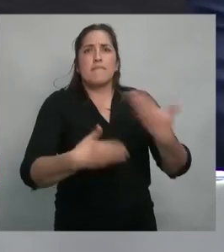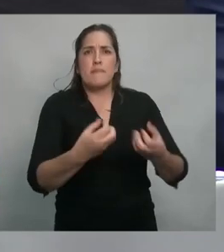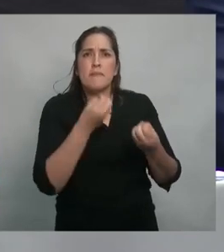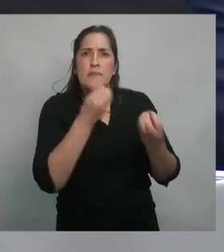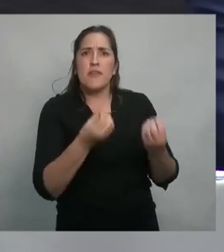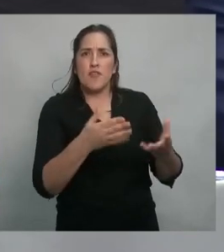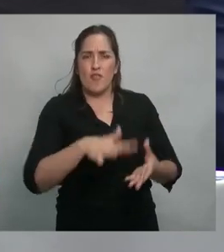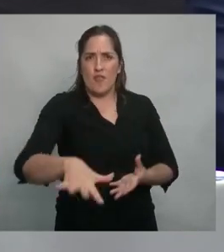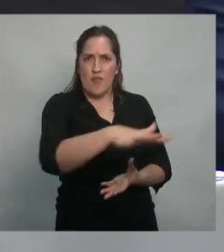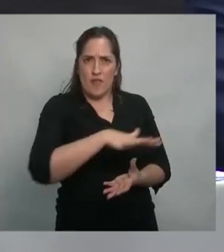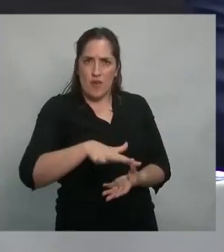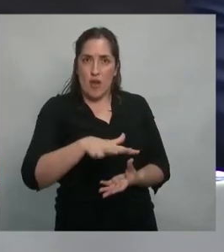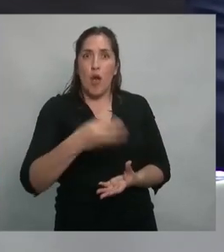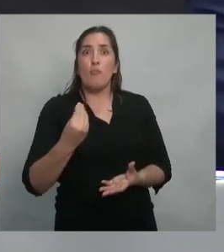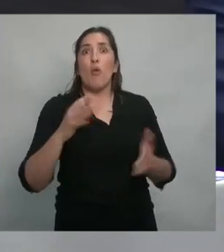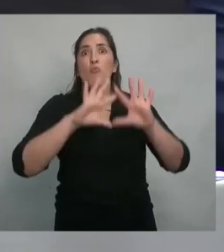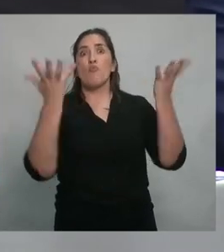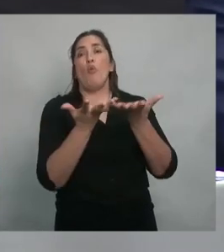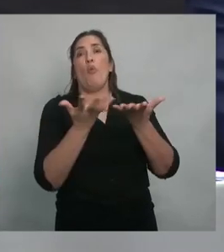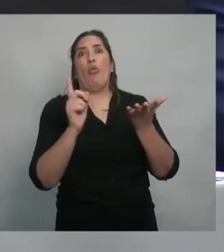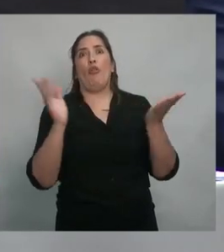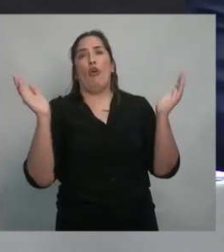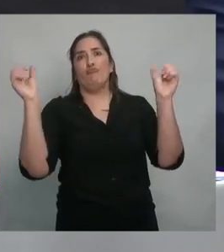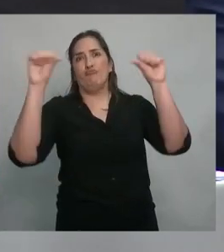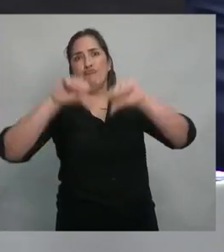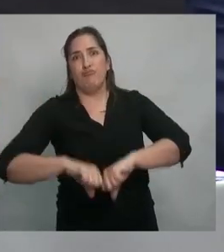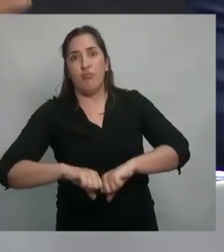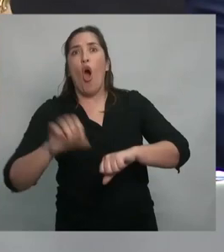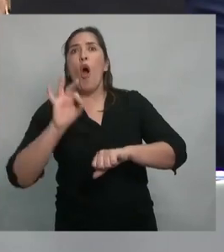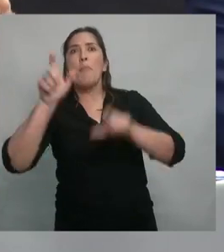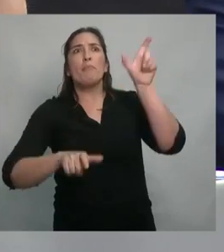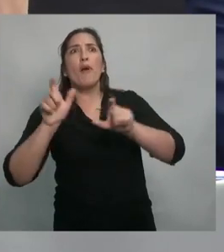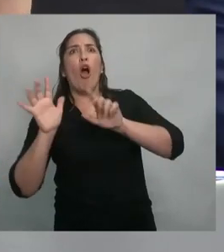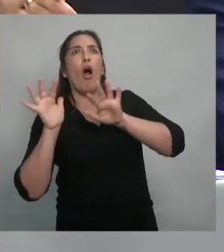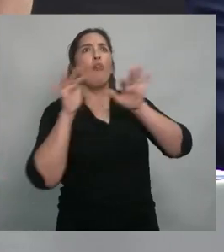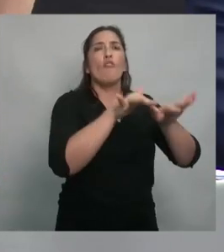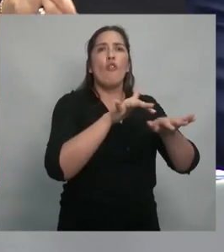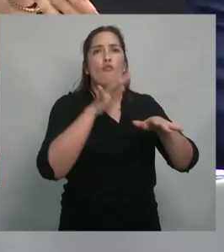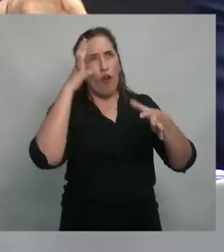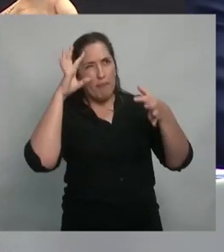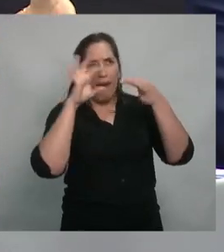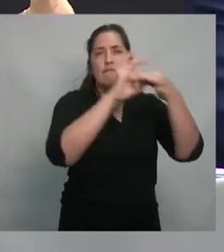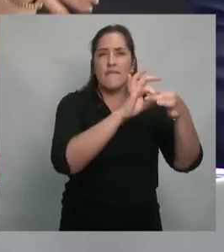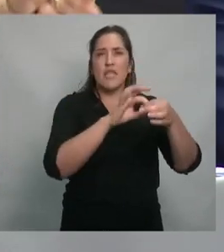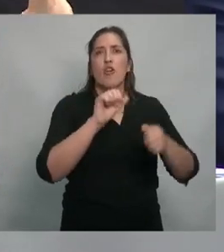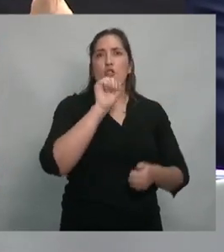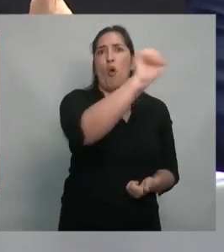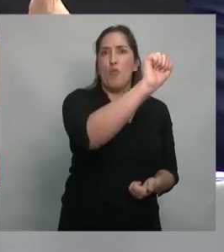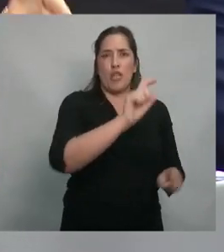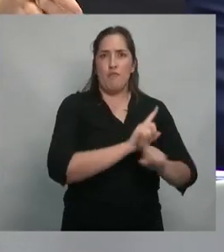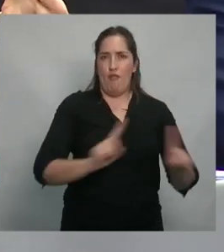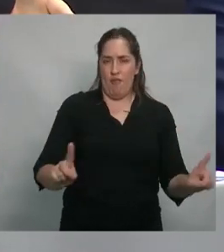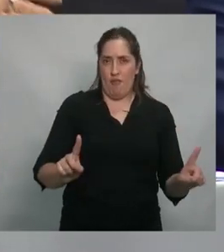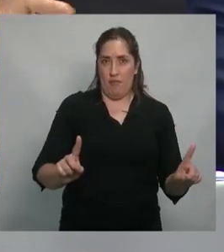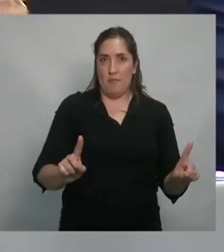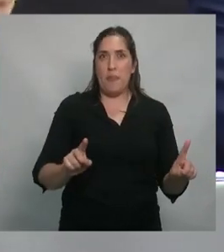el mundo no se volcara al comunismo y fundamentalmente para situar en Europa, que es el lugar donde se construye